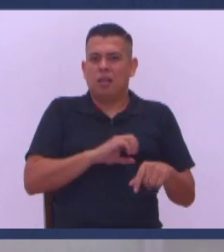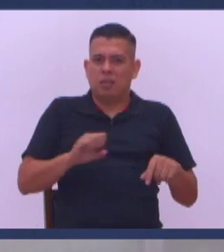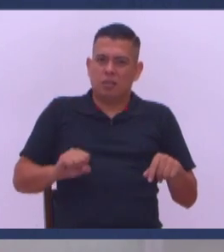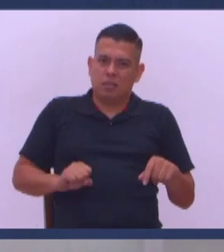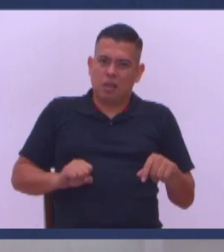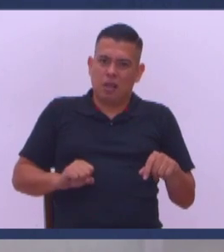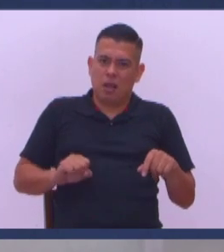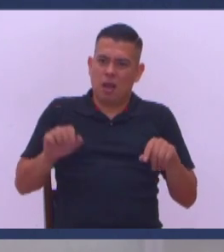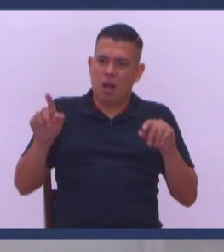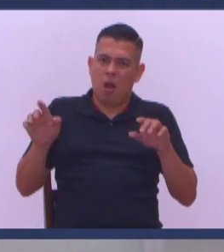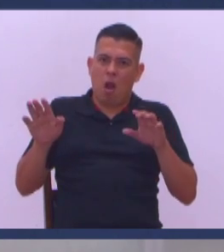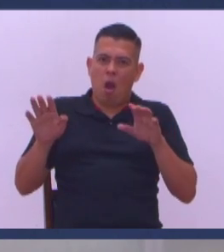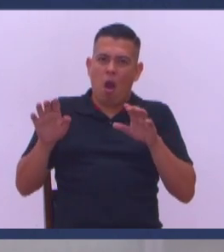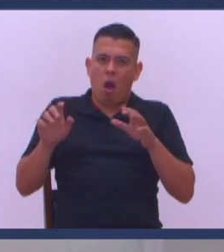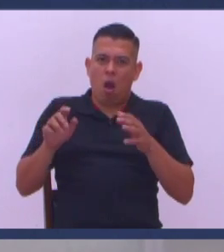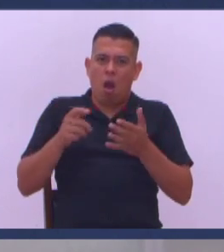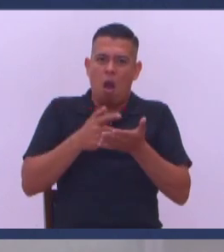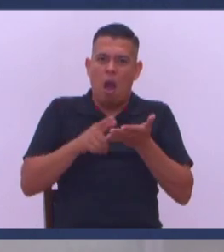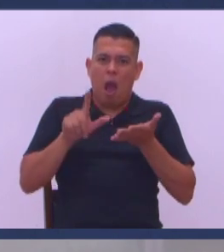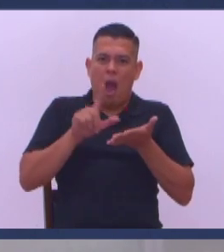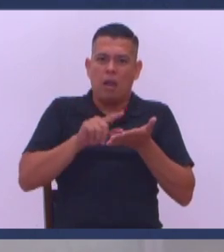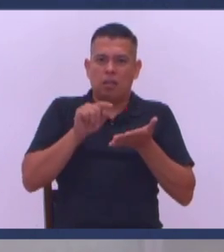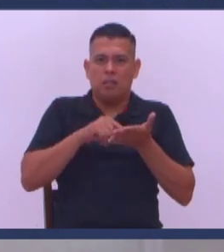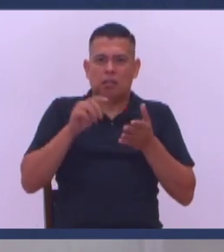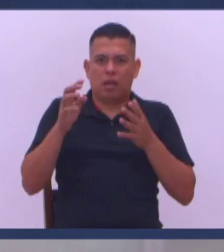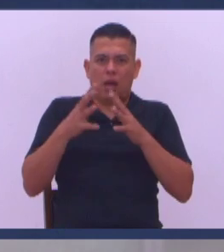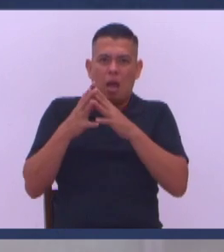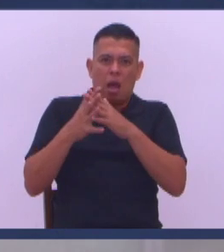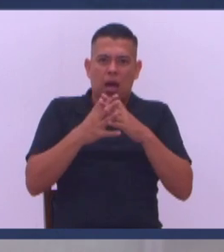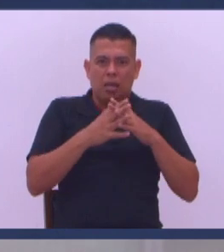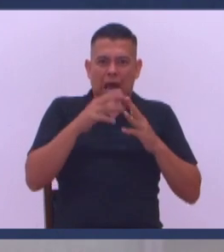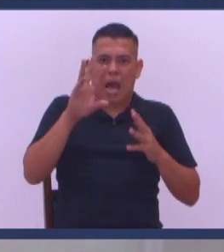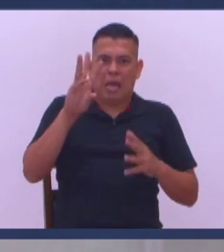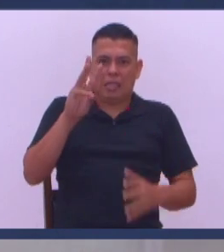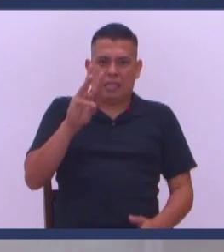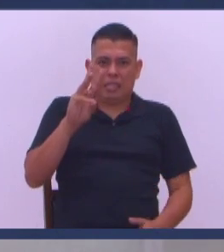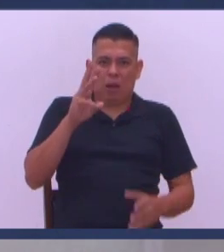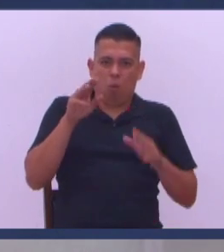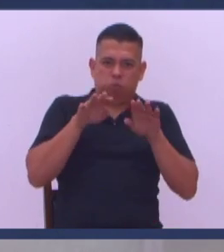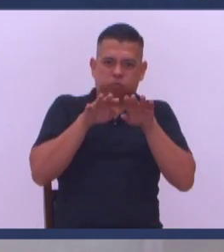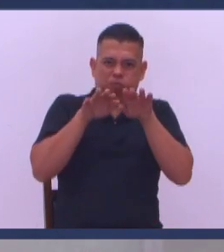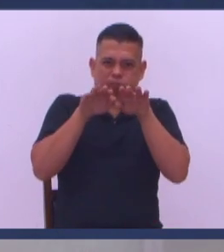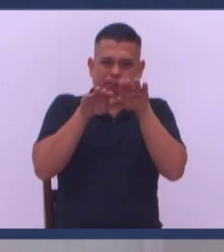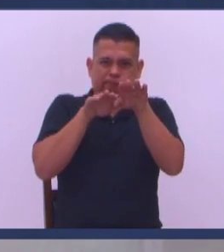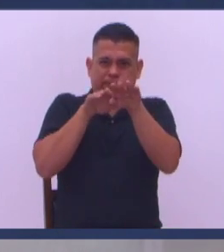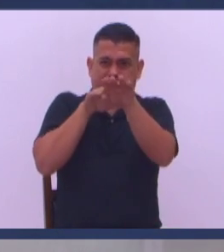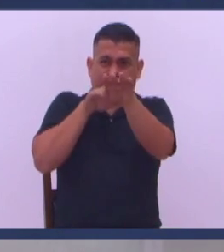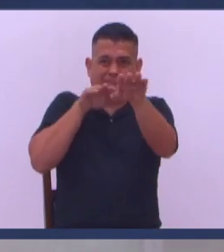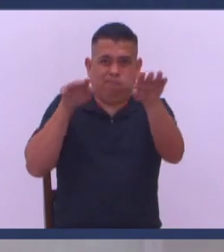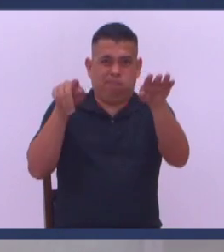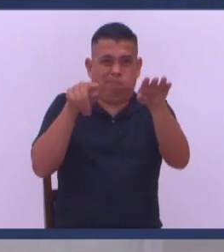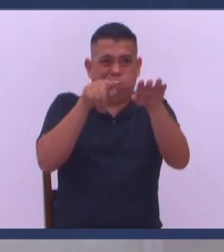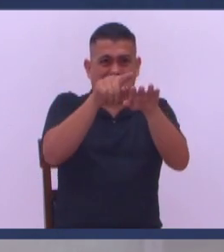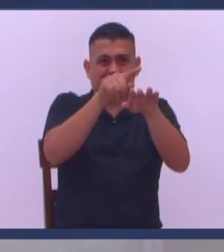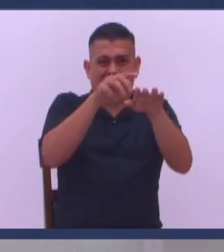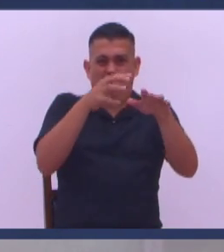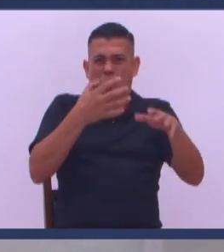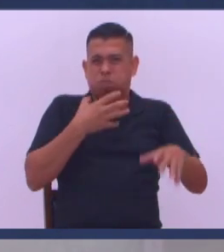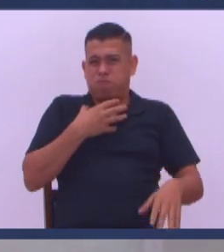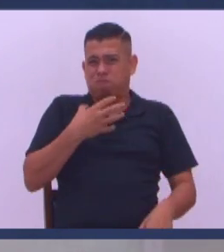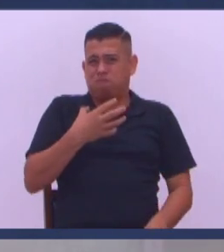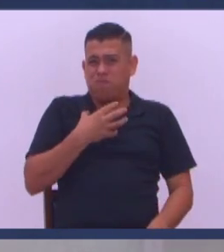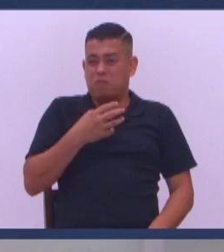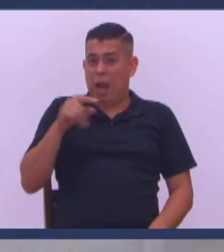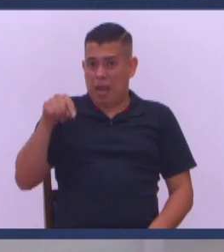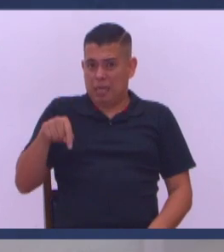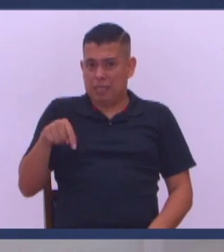tráfico De Los Ángeles Se sale del aeropuerto Y ve Seis carriles Topados para allá Seis carriles Topados para allá Ay no hermano Yo tengo un amigo